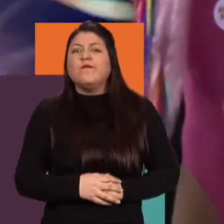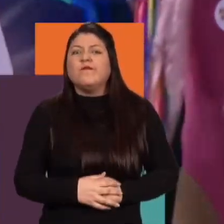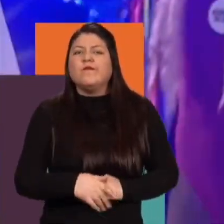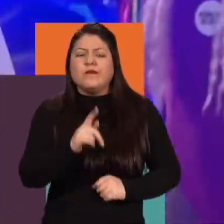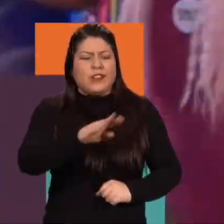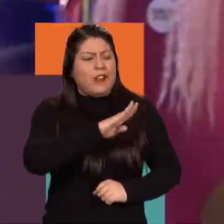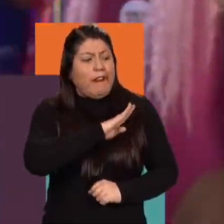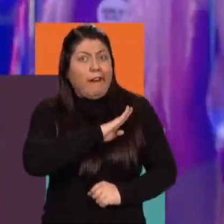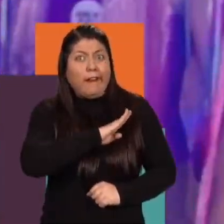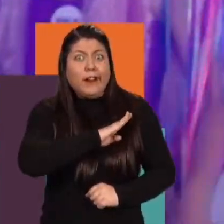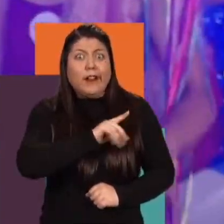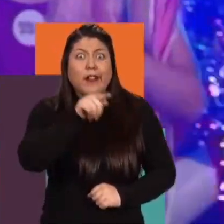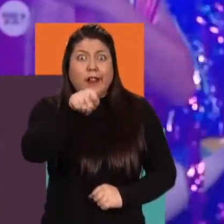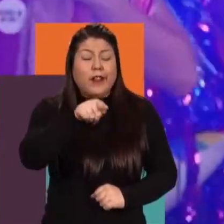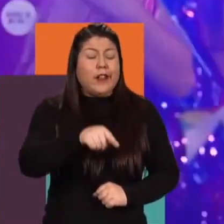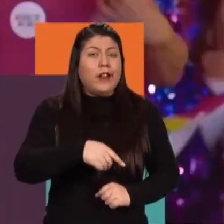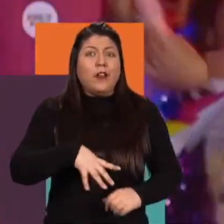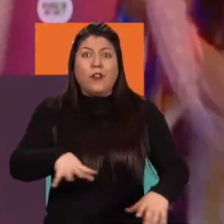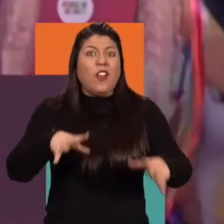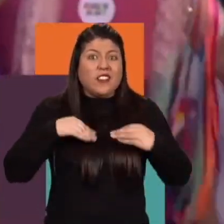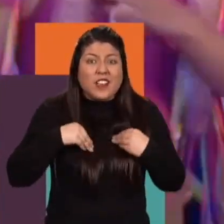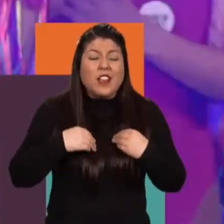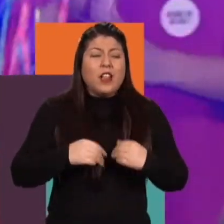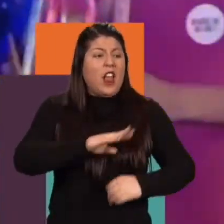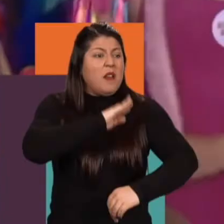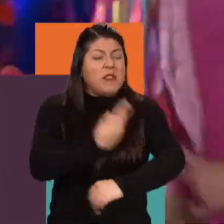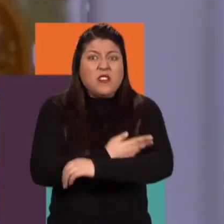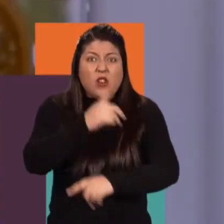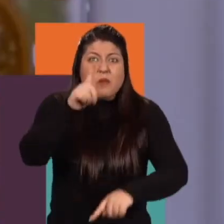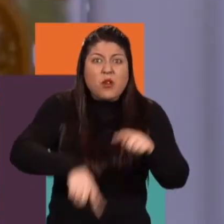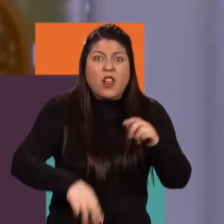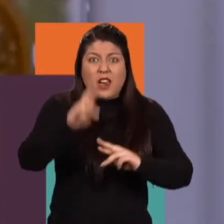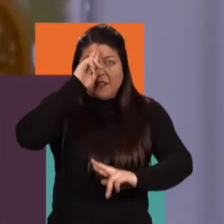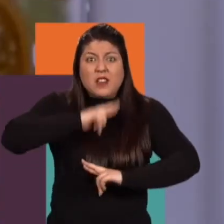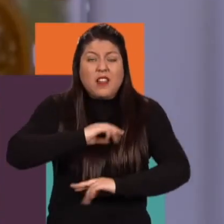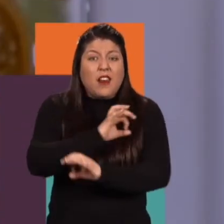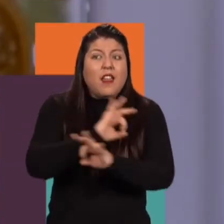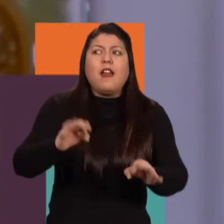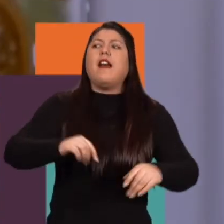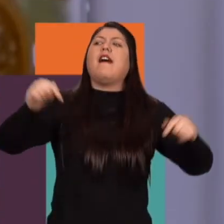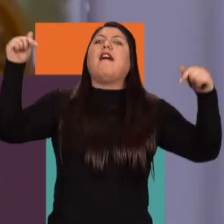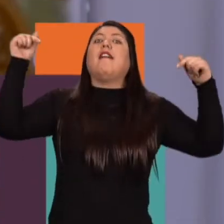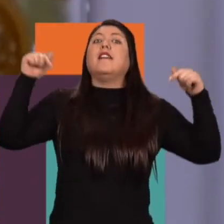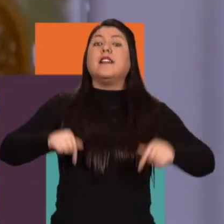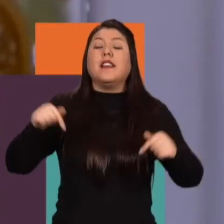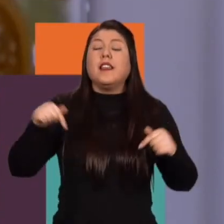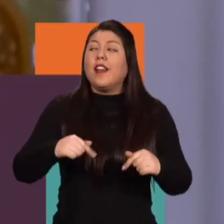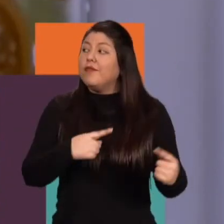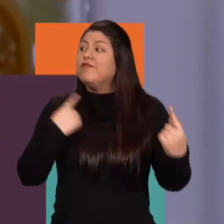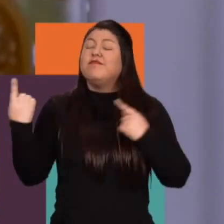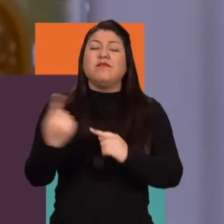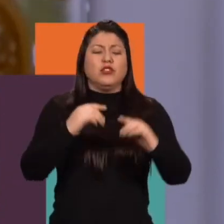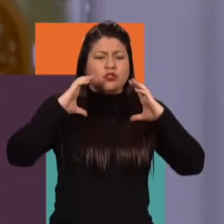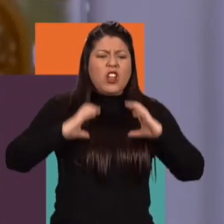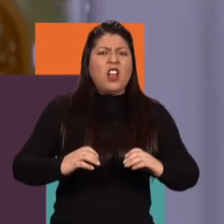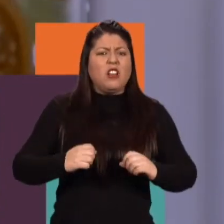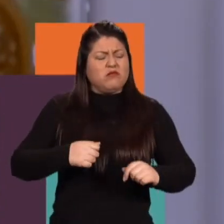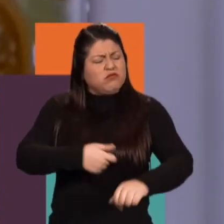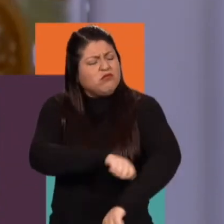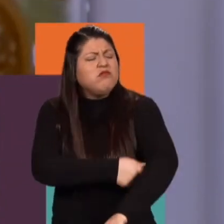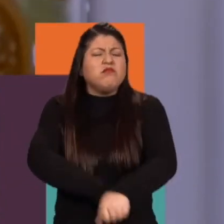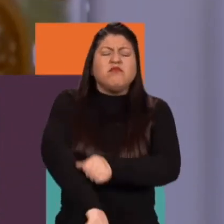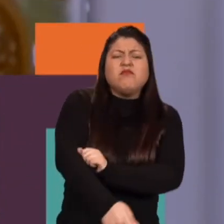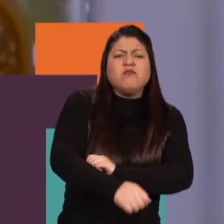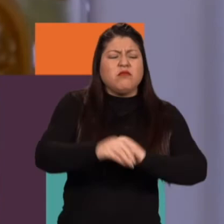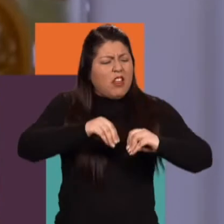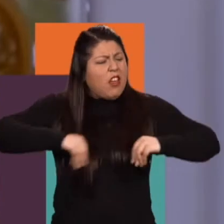el alcalde no es capaz de hacer nada ni de hacernos respetar aquí hay ciudadanos que hacemos valer nuestra tierra le hacemos